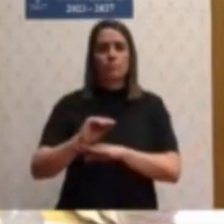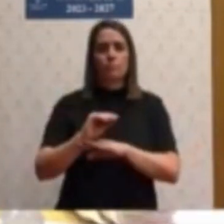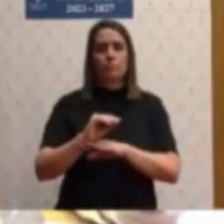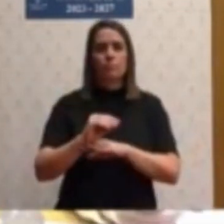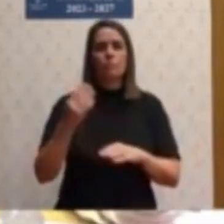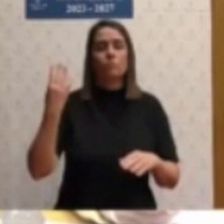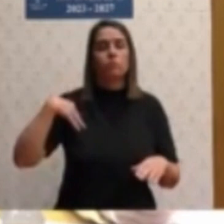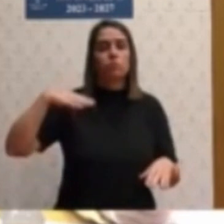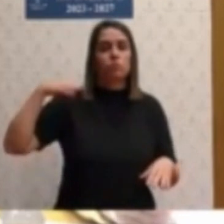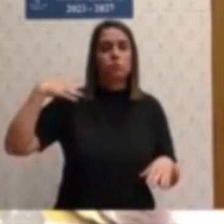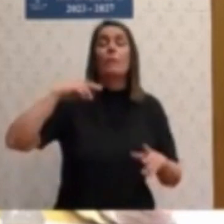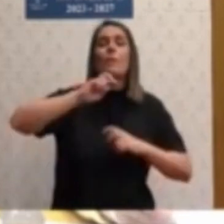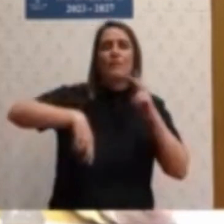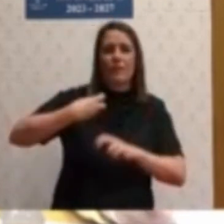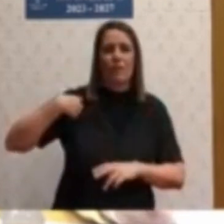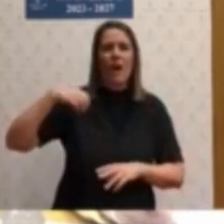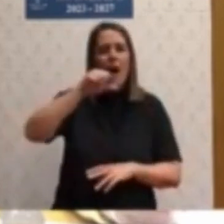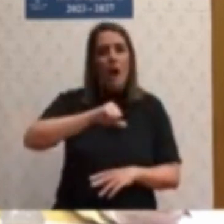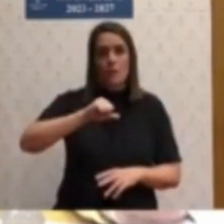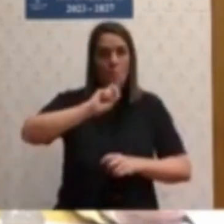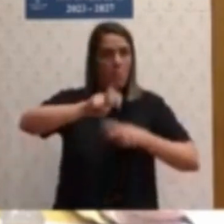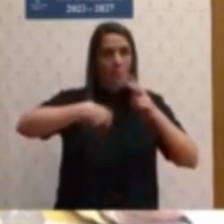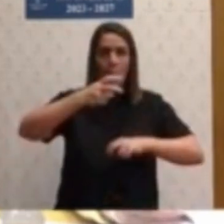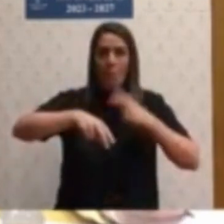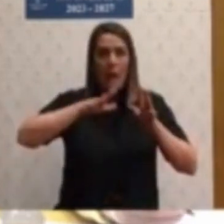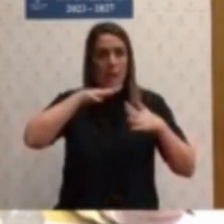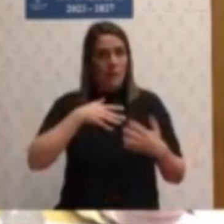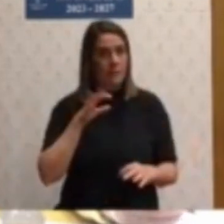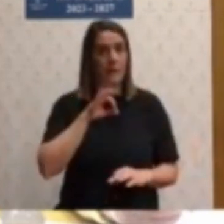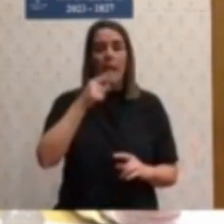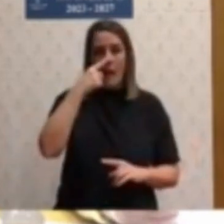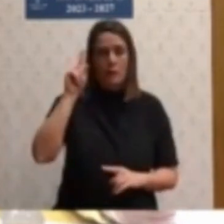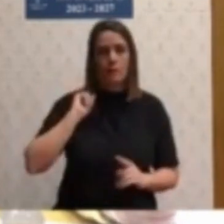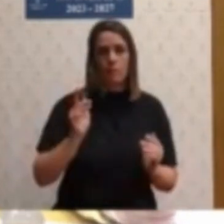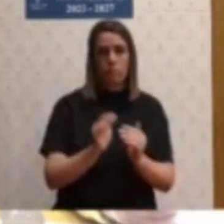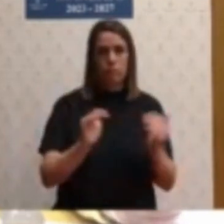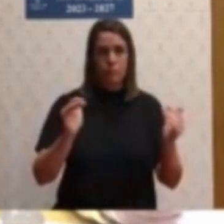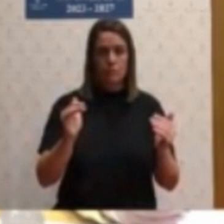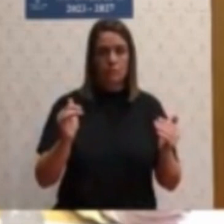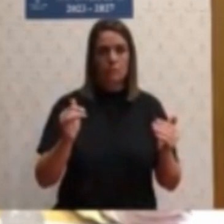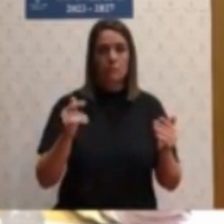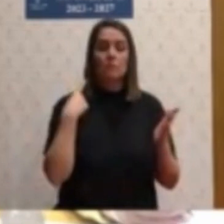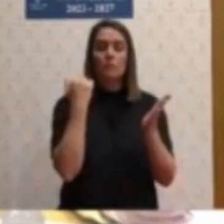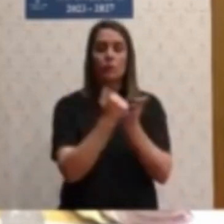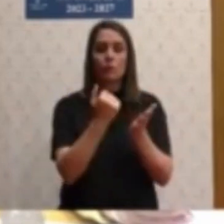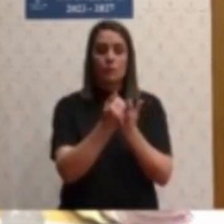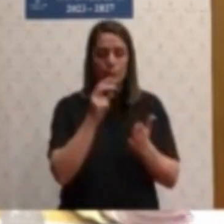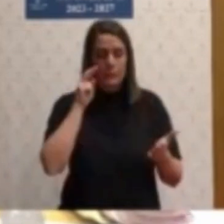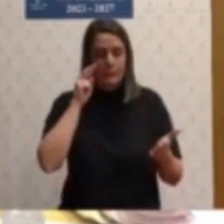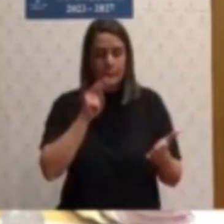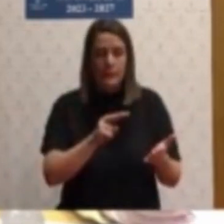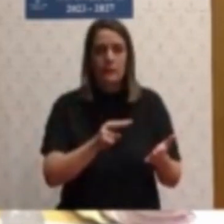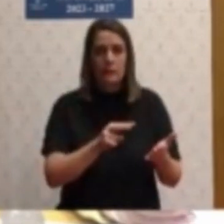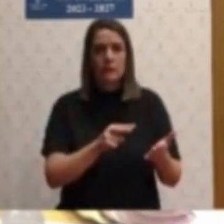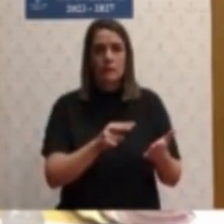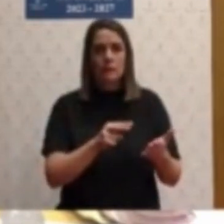provinciais, Antonio Fernández do Grupo de Democracia Urensana e Emilio Luís Díaz por parte do PSOE. Ademais de guardar un minuto de silencio